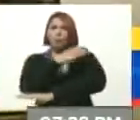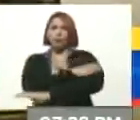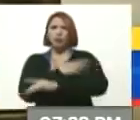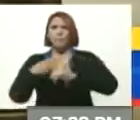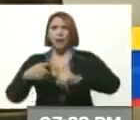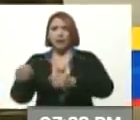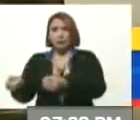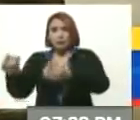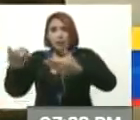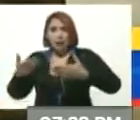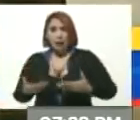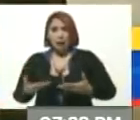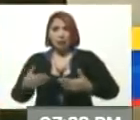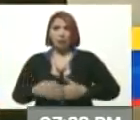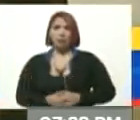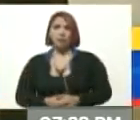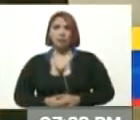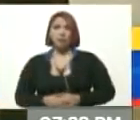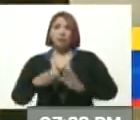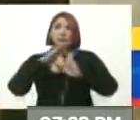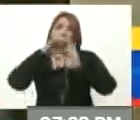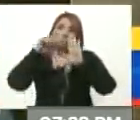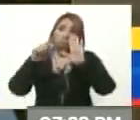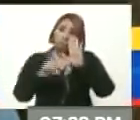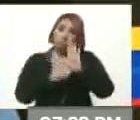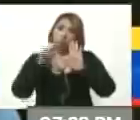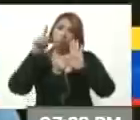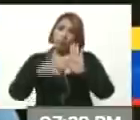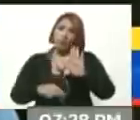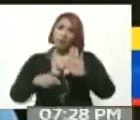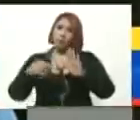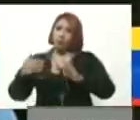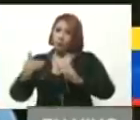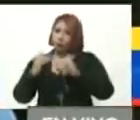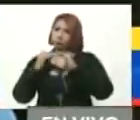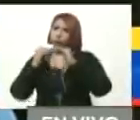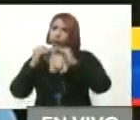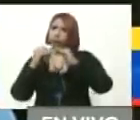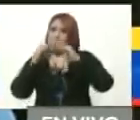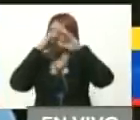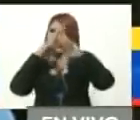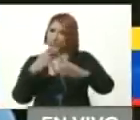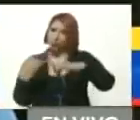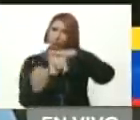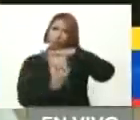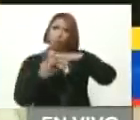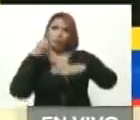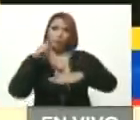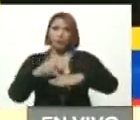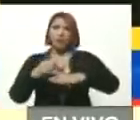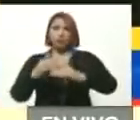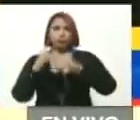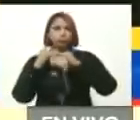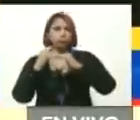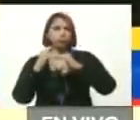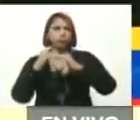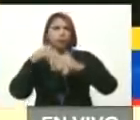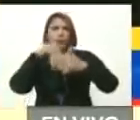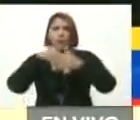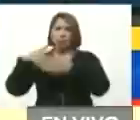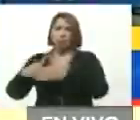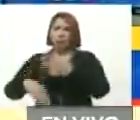traerlos a la Constitución, para traerlos al respeto de las instituciones, para traerlos a las elecciones, vamos a hacerlo.